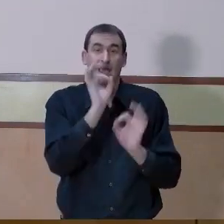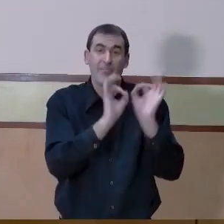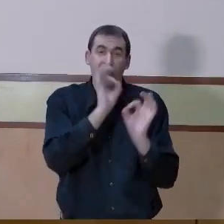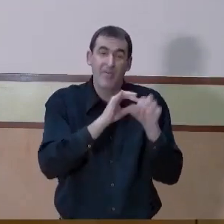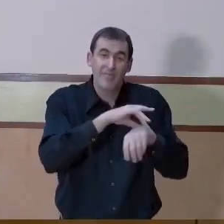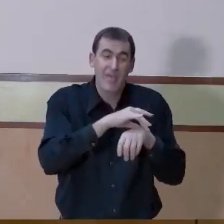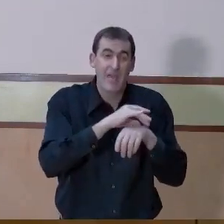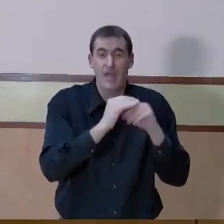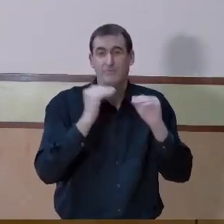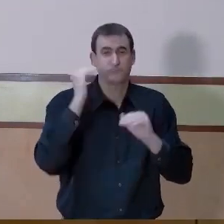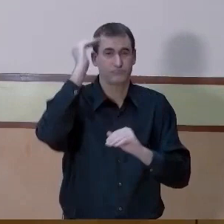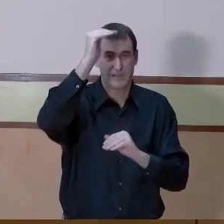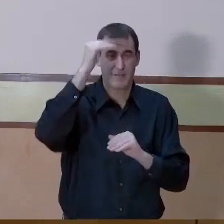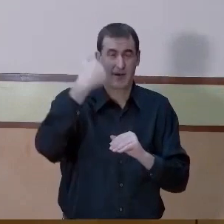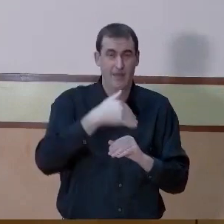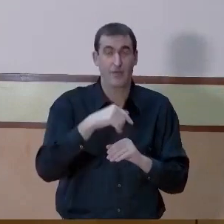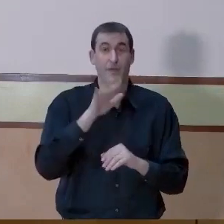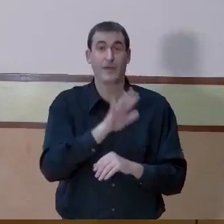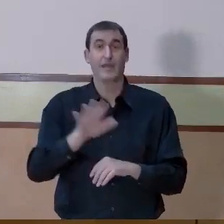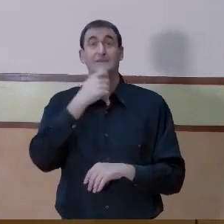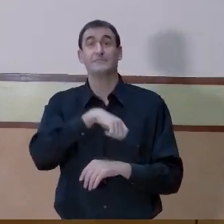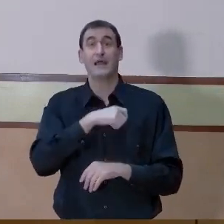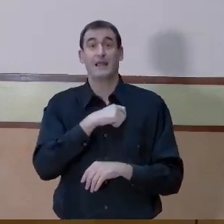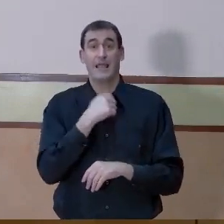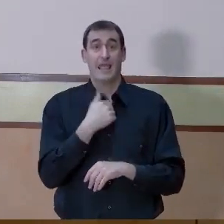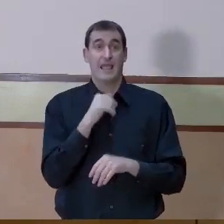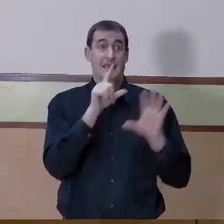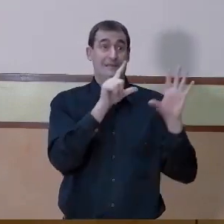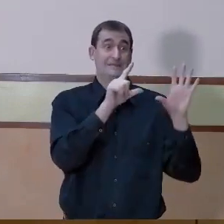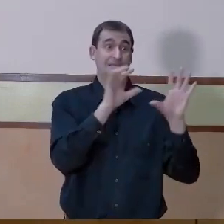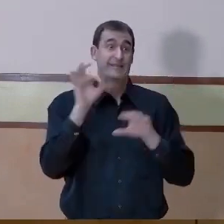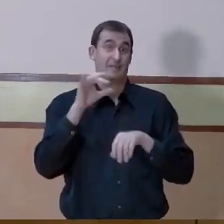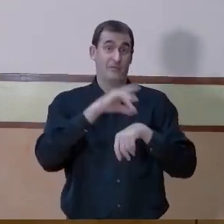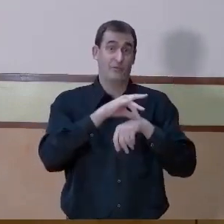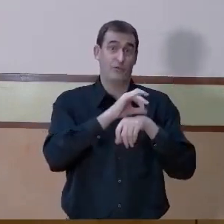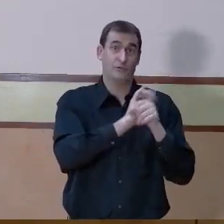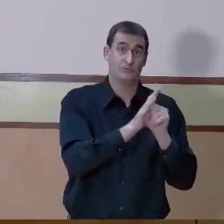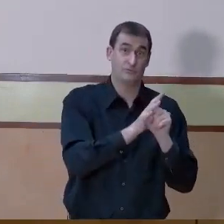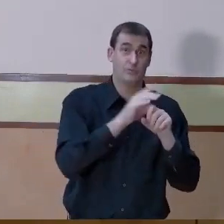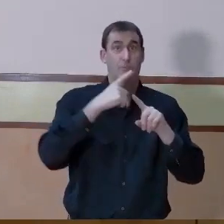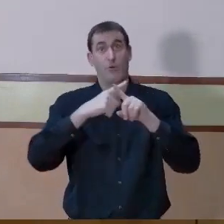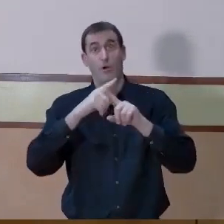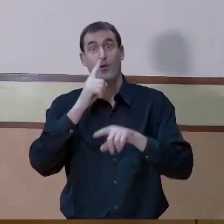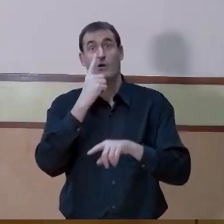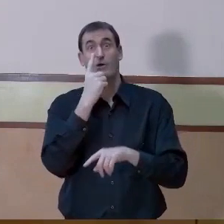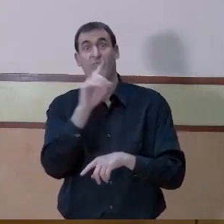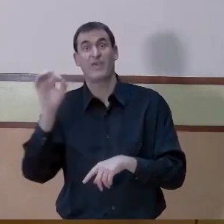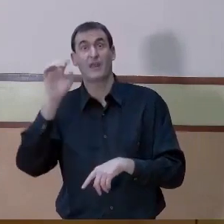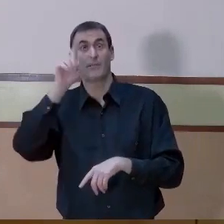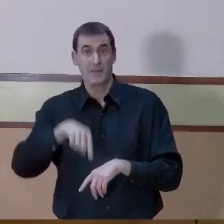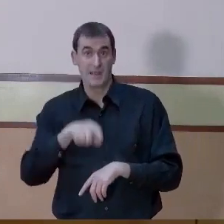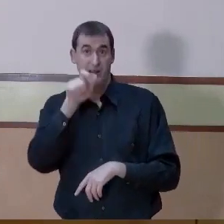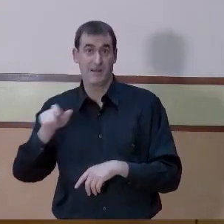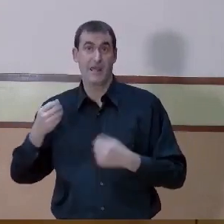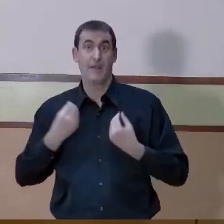porque España ya está prácticamente en 700 casos por cada 100.000 habitantes, por tanto, España en el conjunto, por